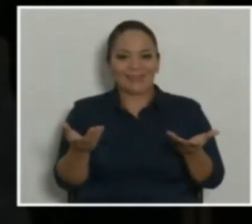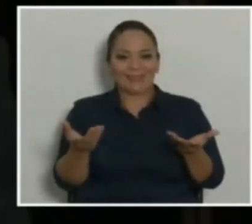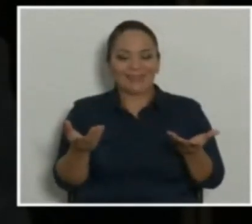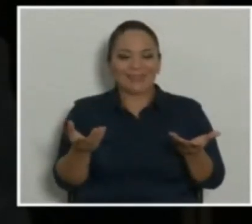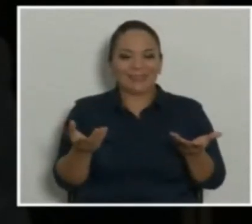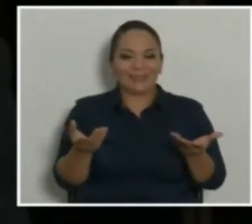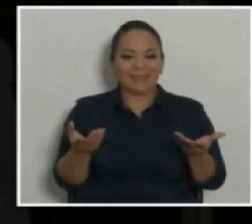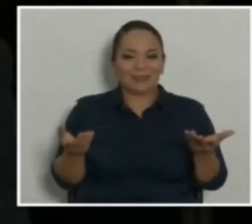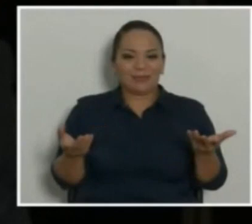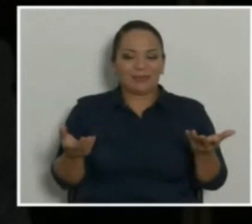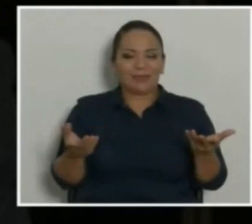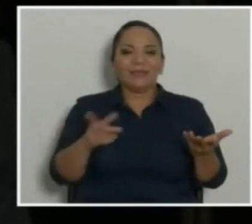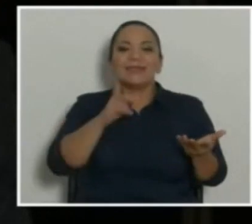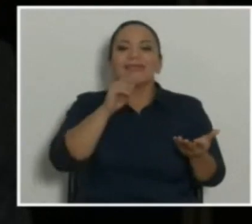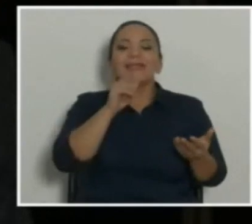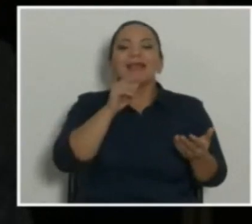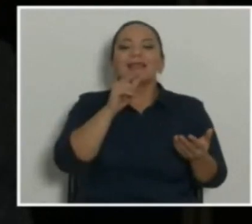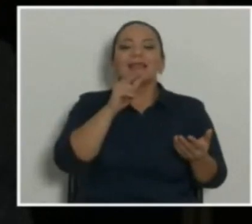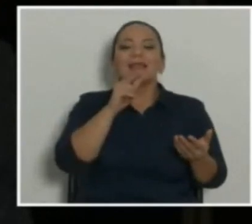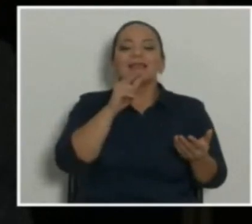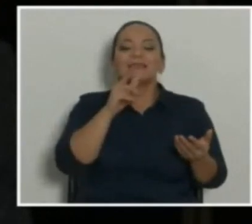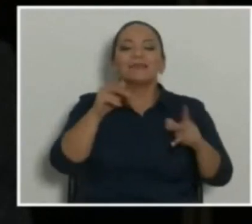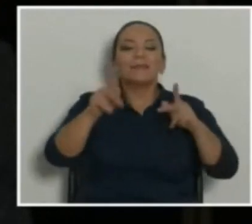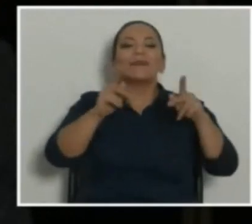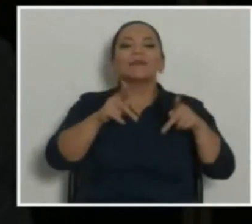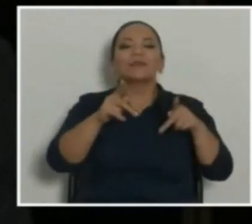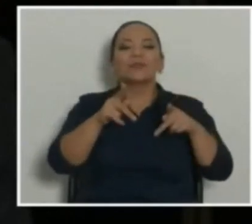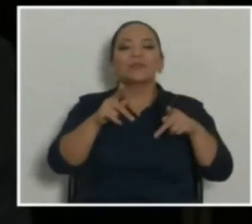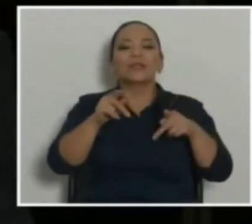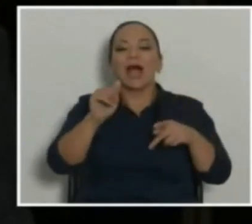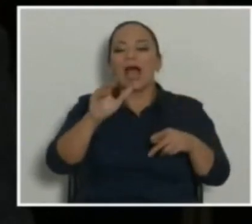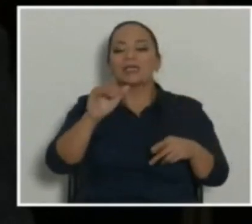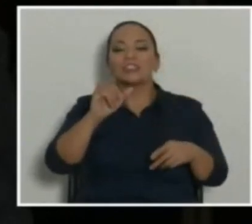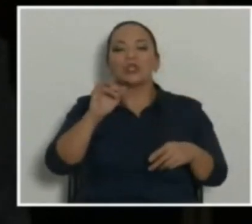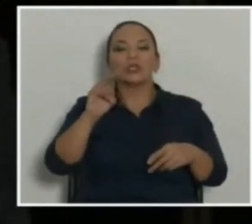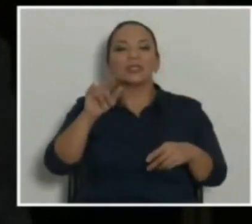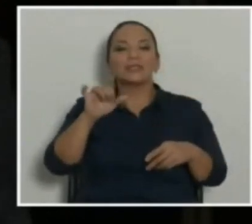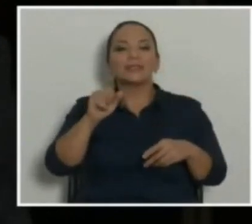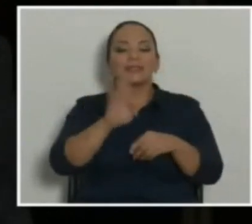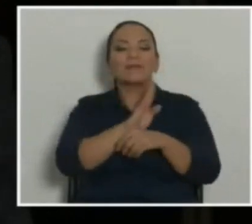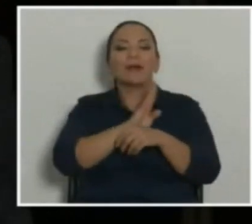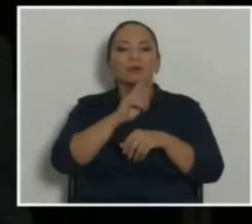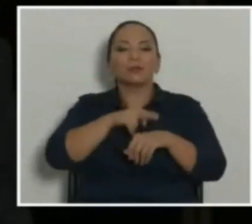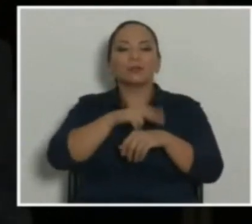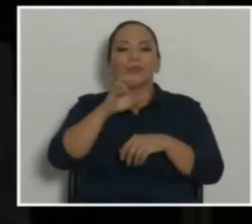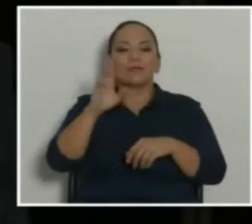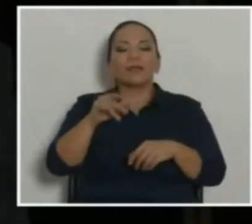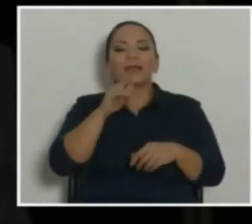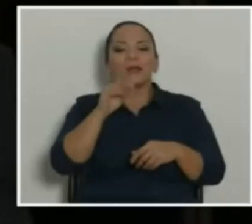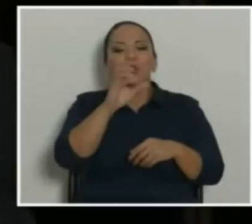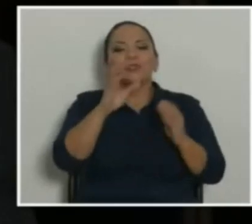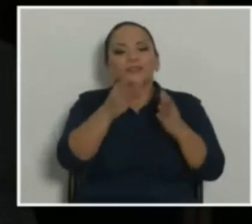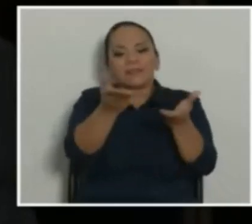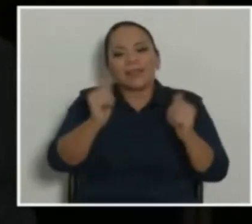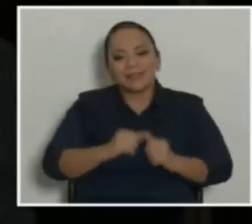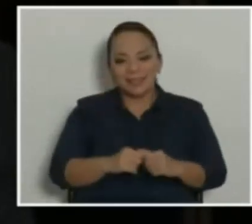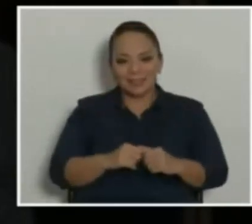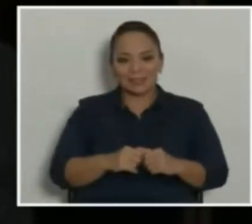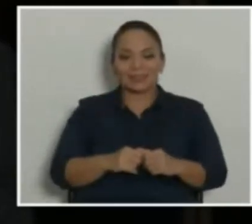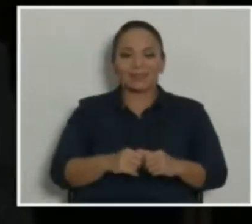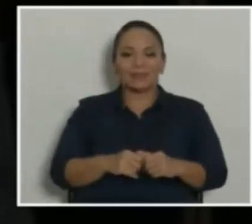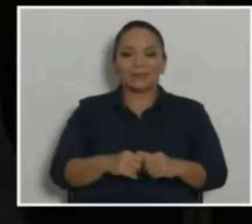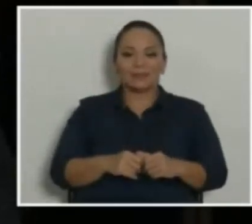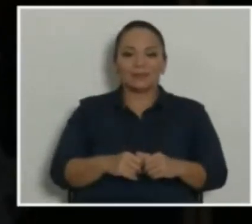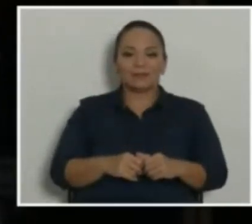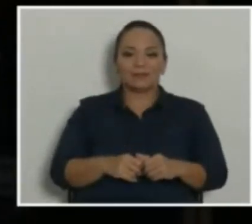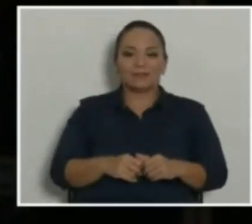¿Quiénes son los accionistas del Banco Nacional de Costa Rica? Los costarricenses somos los dueños. A nadie le han dado una acción, que hay un